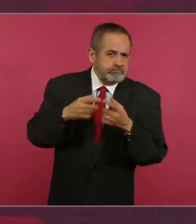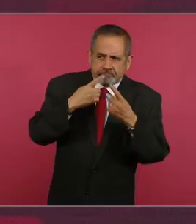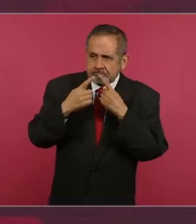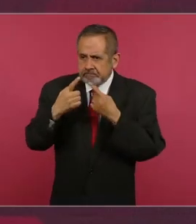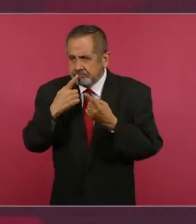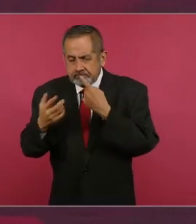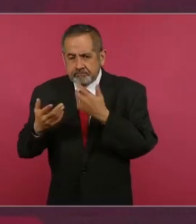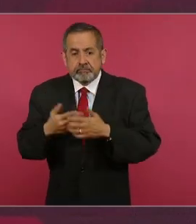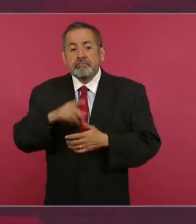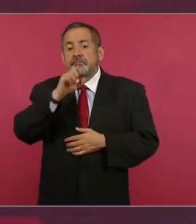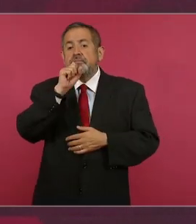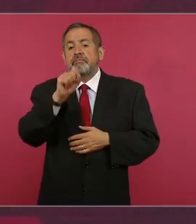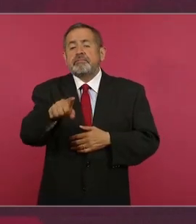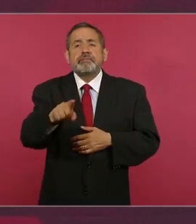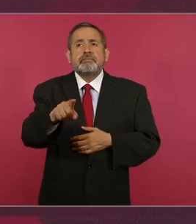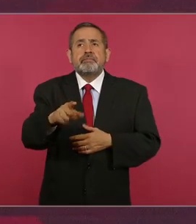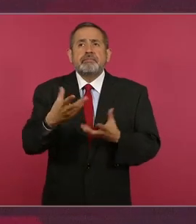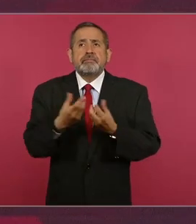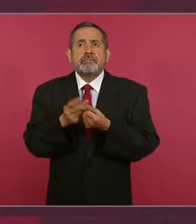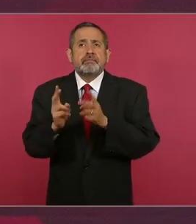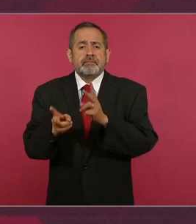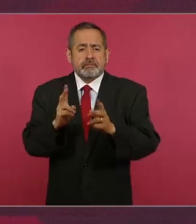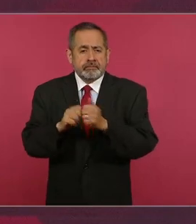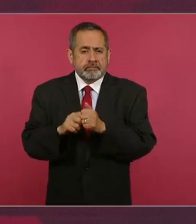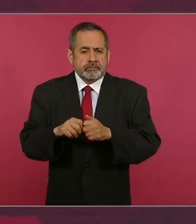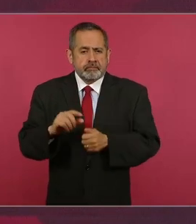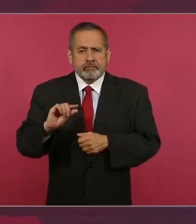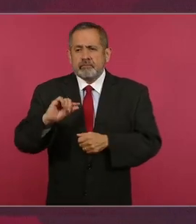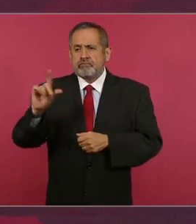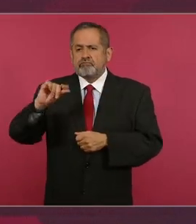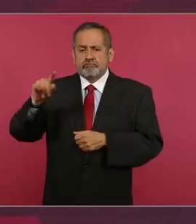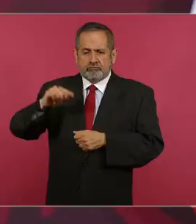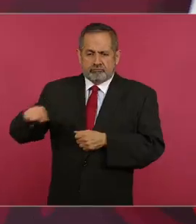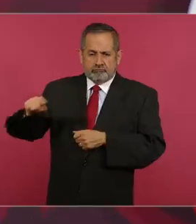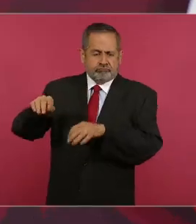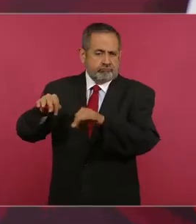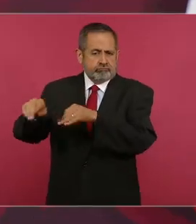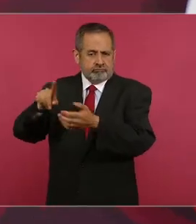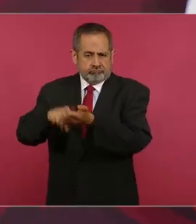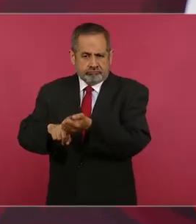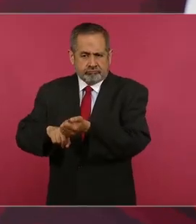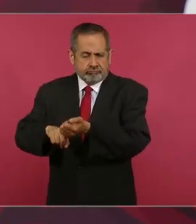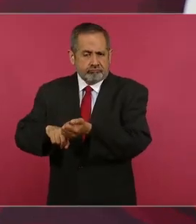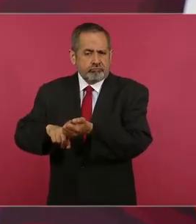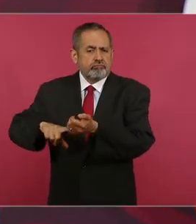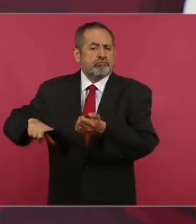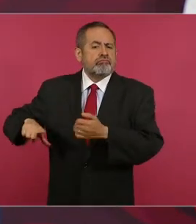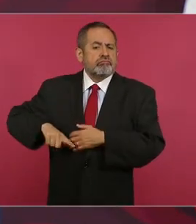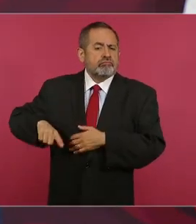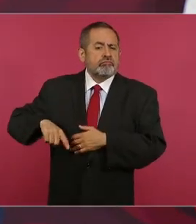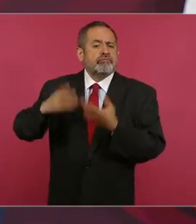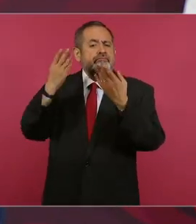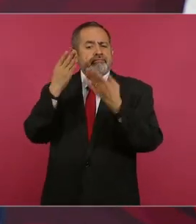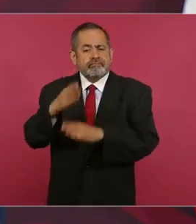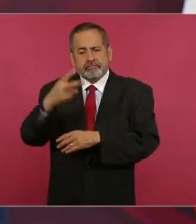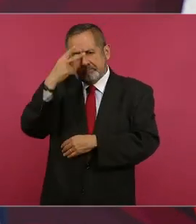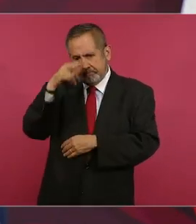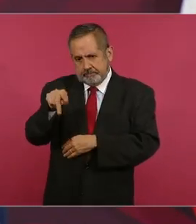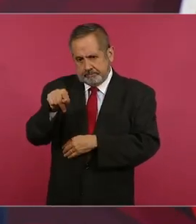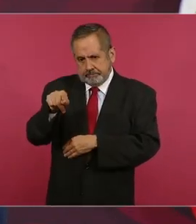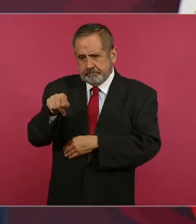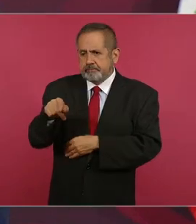servidores públicos del Banco de México, que